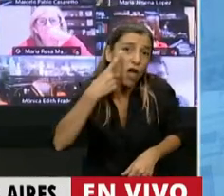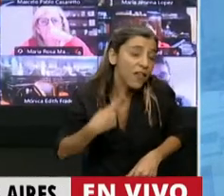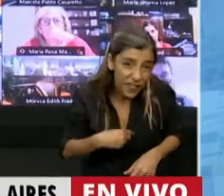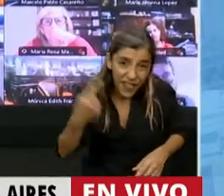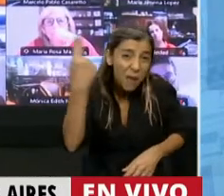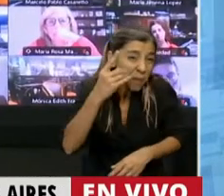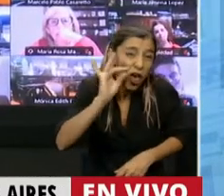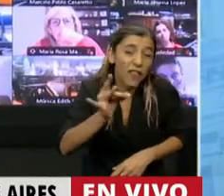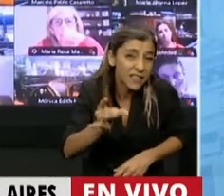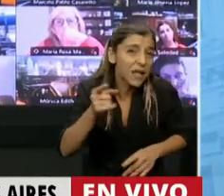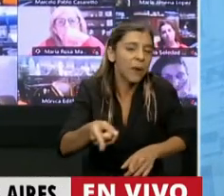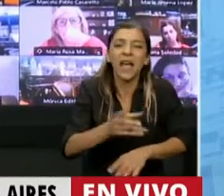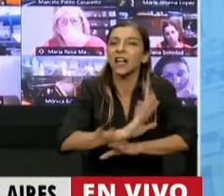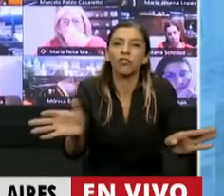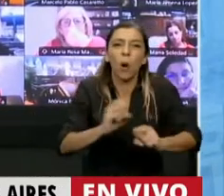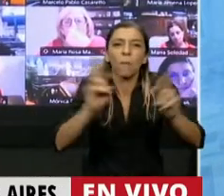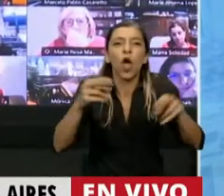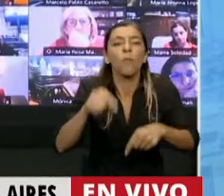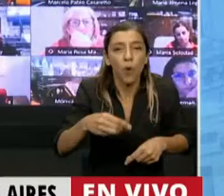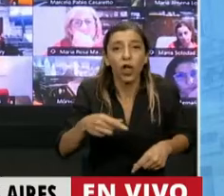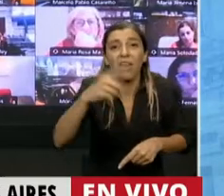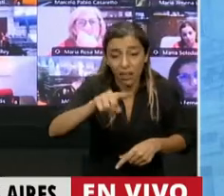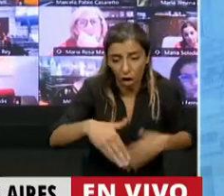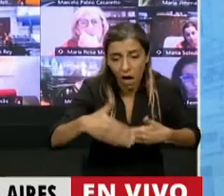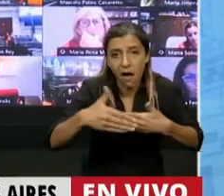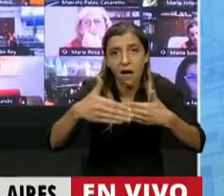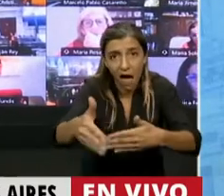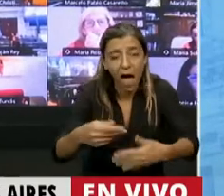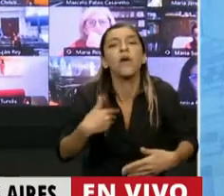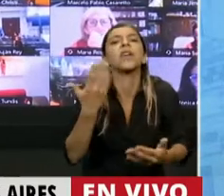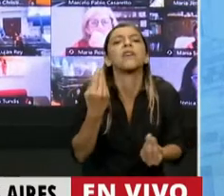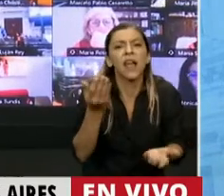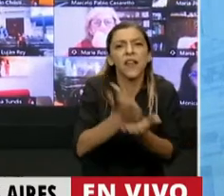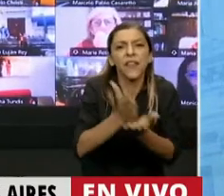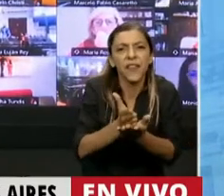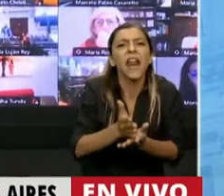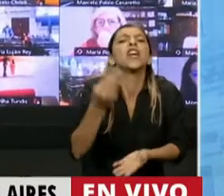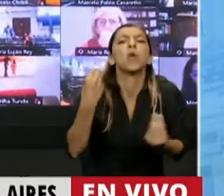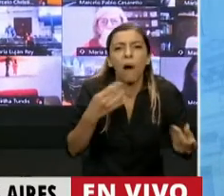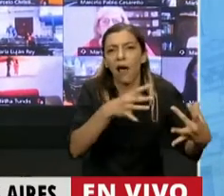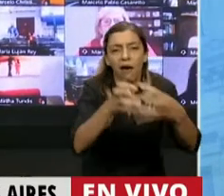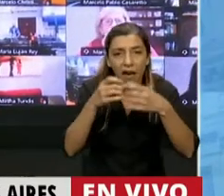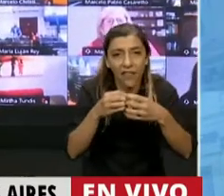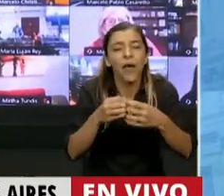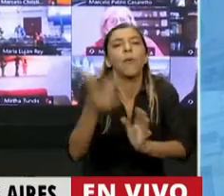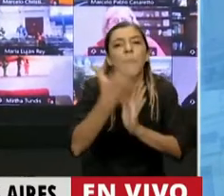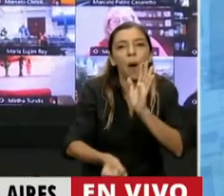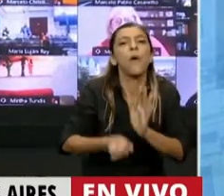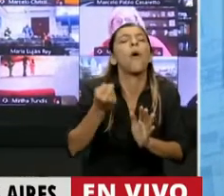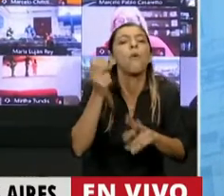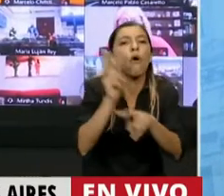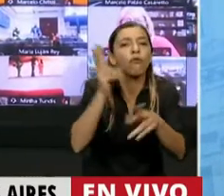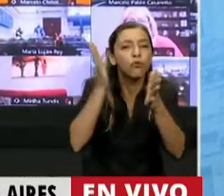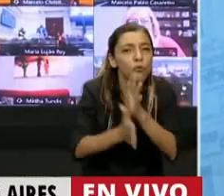que es el inicio del debate del derecho al aborto legal seguro y gratuito. Cuanto más tiempo pase el inicio de ese